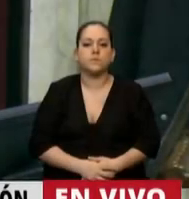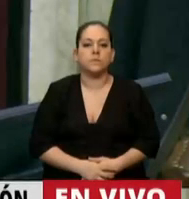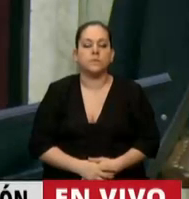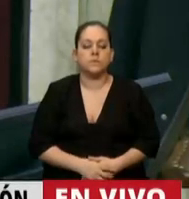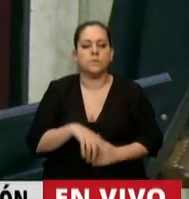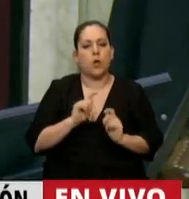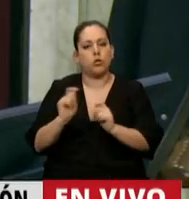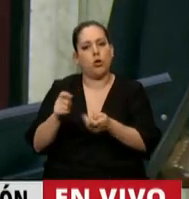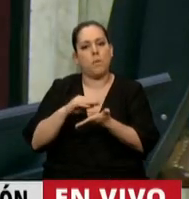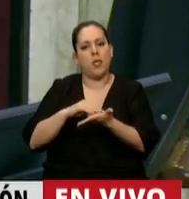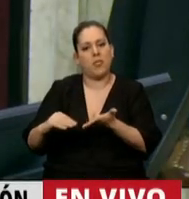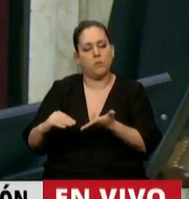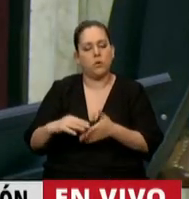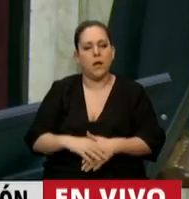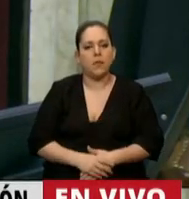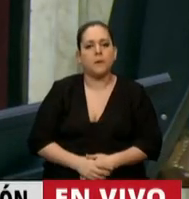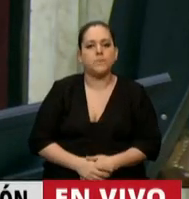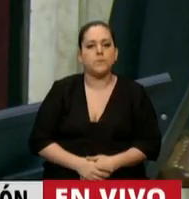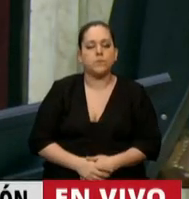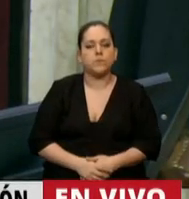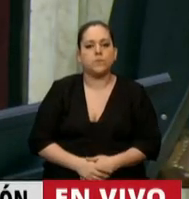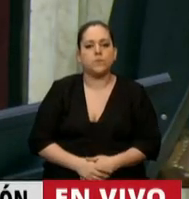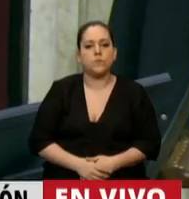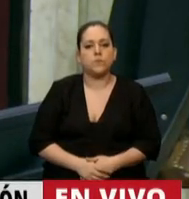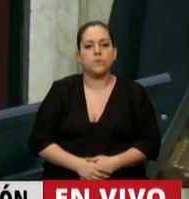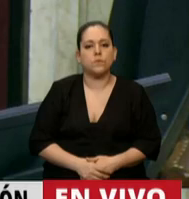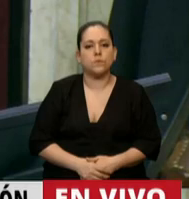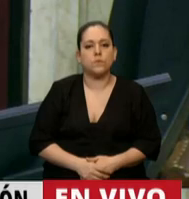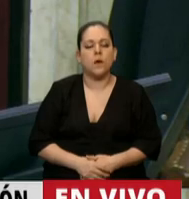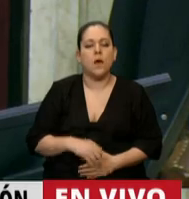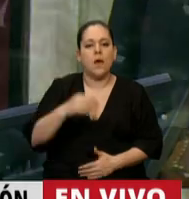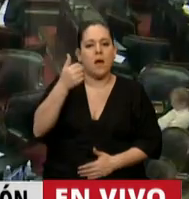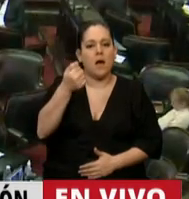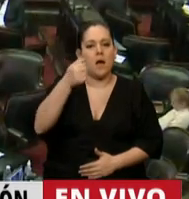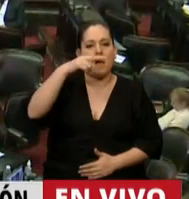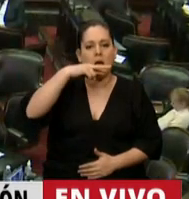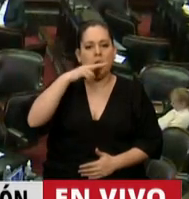Tiene la palabra la diputada Beatriz Luisa Ávila.